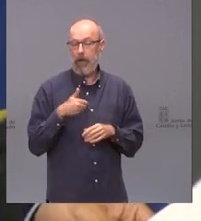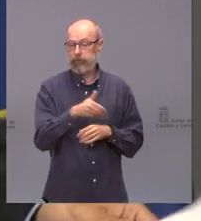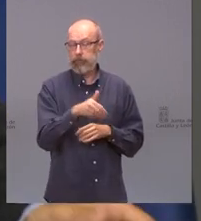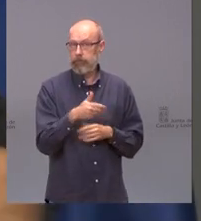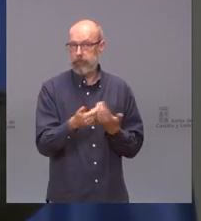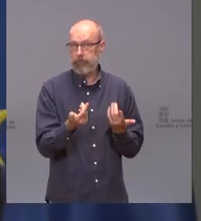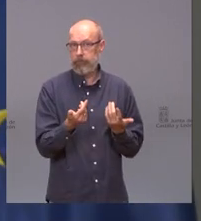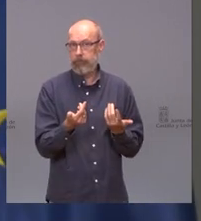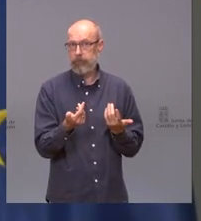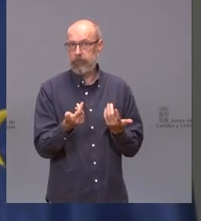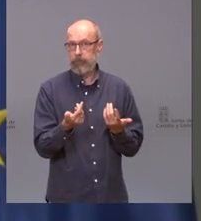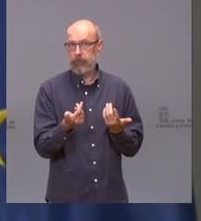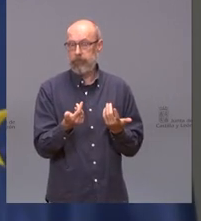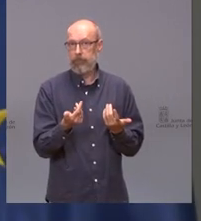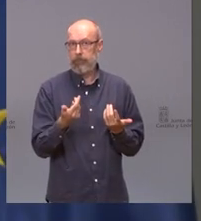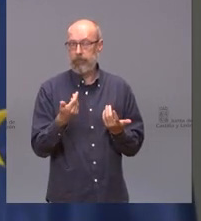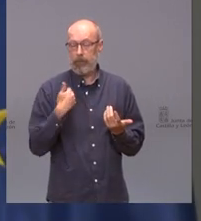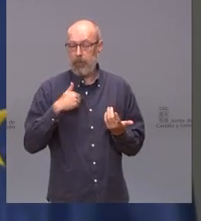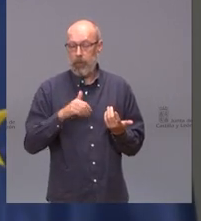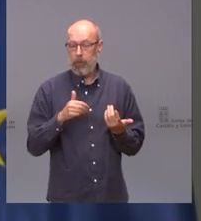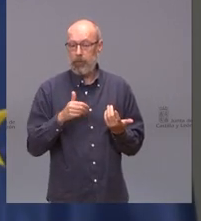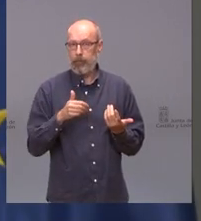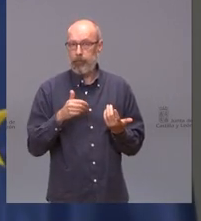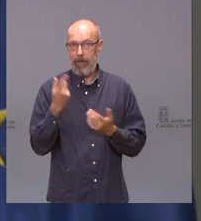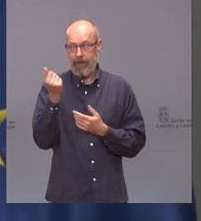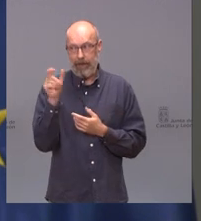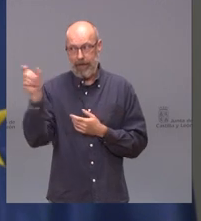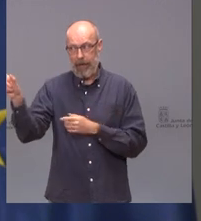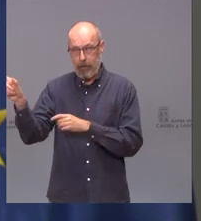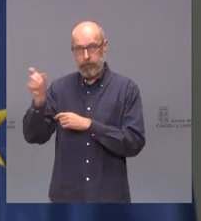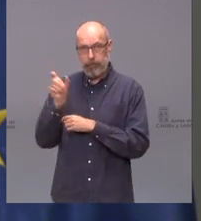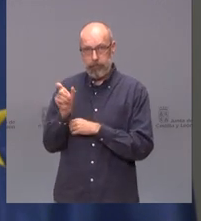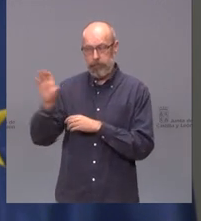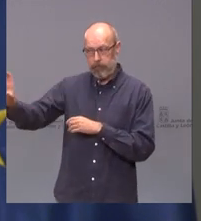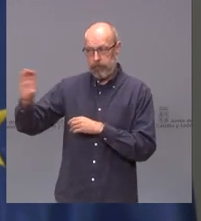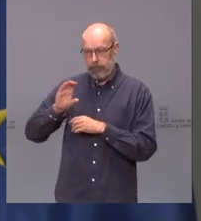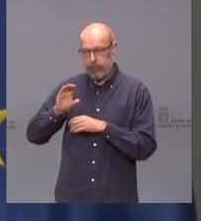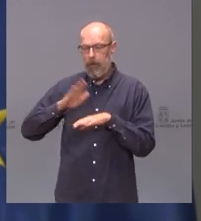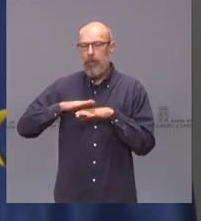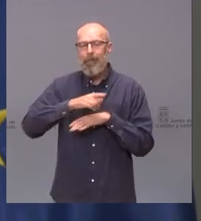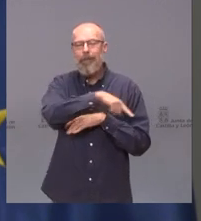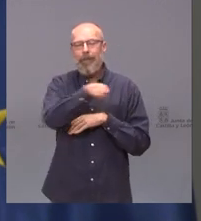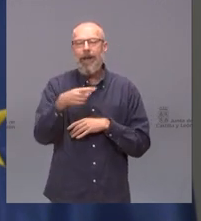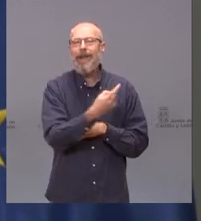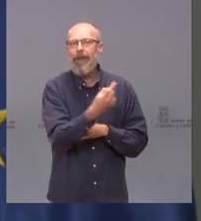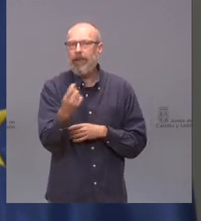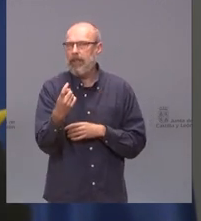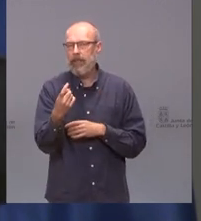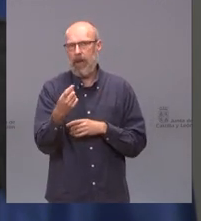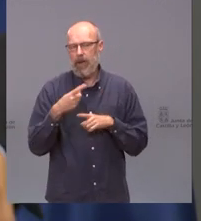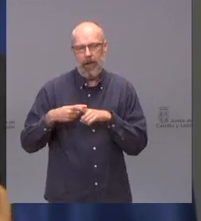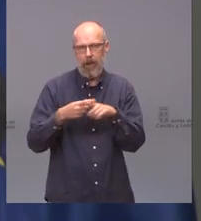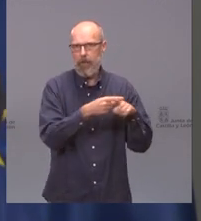esta cantidad se destina a quienes más lo necesitan en este momento.